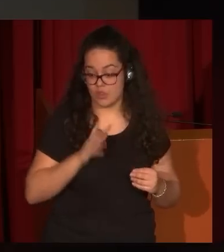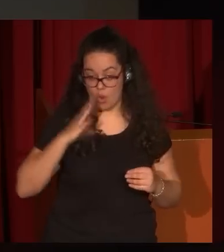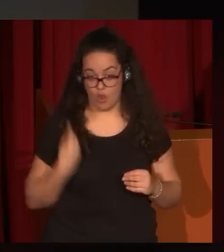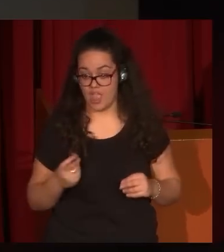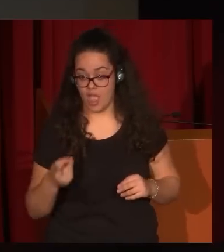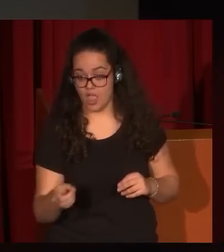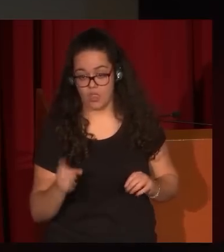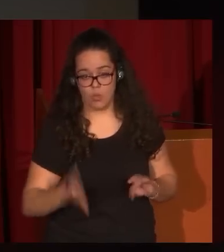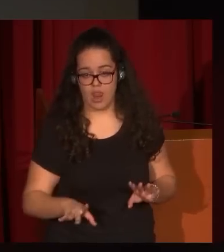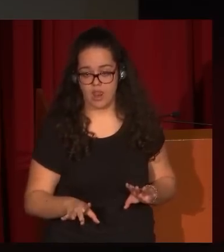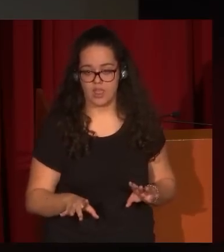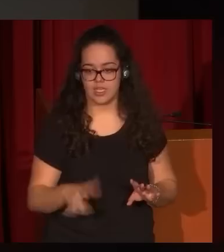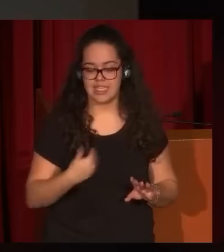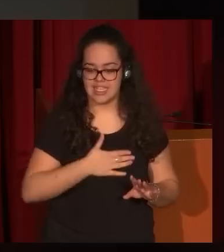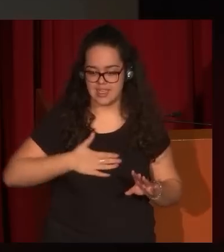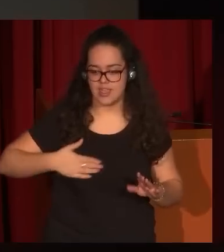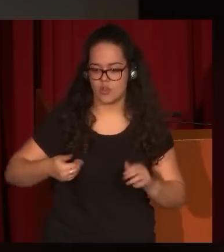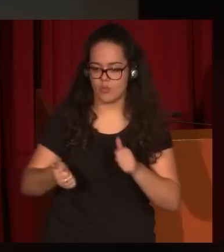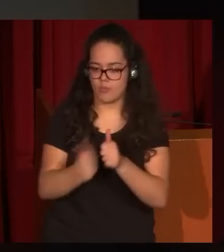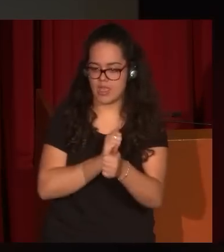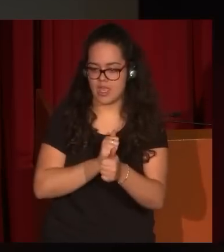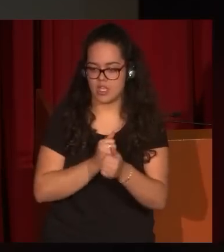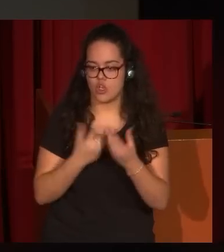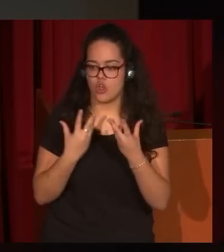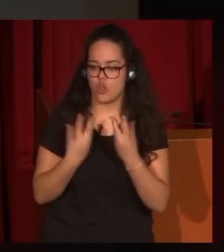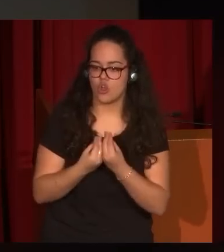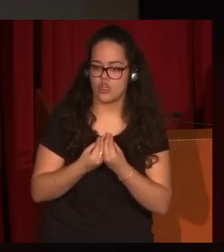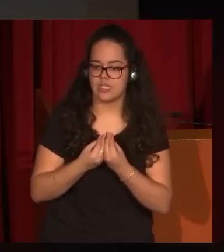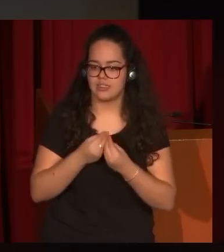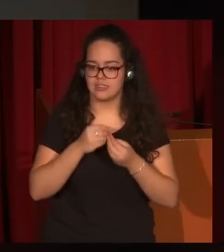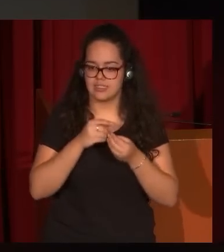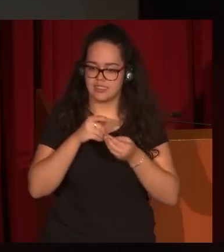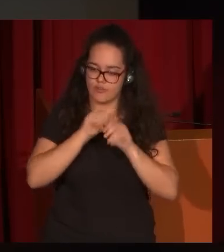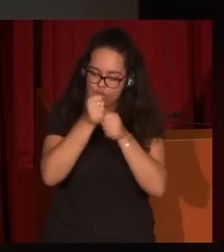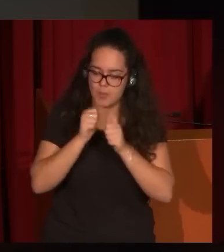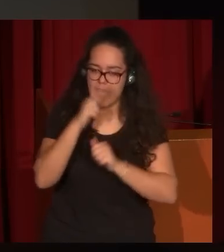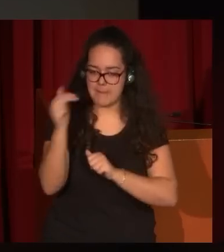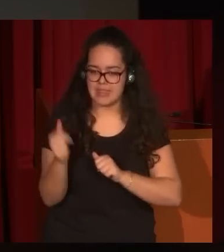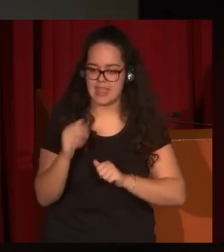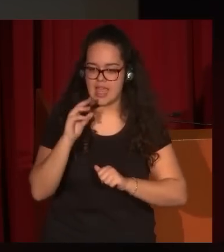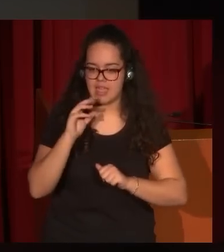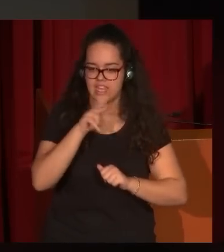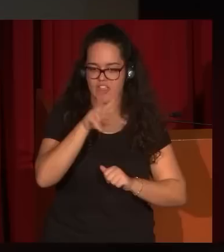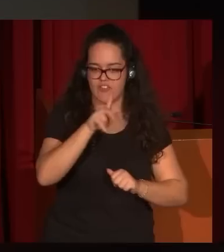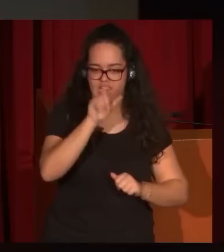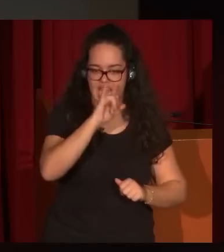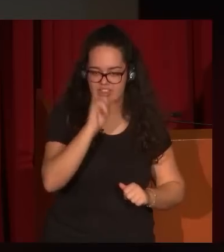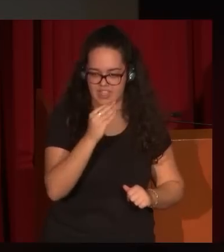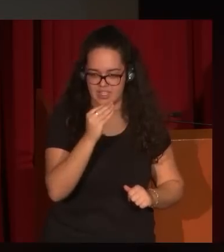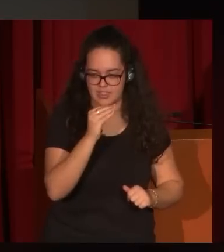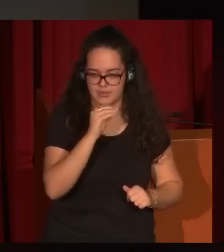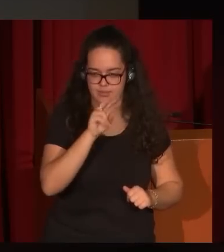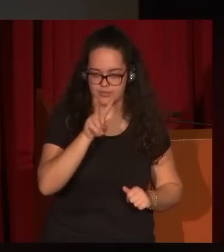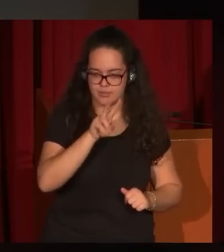quiere evocar escenas del épata de Velázquez con el lenguaje de Velázquez. Es su intención. Y en ese